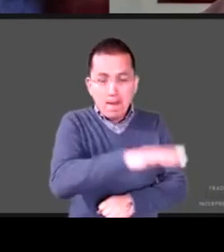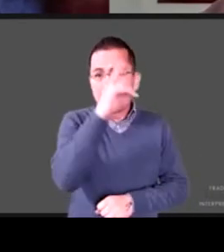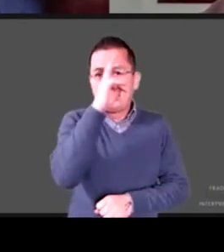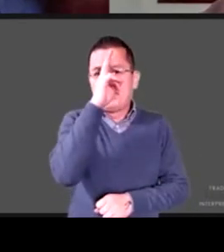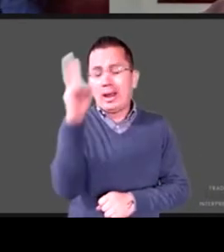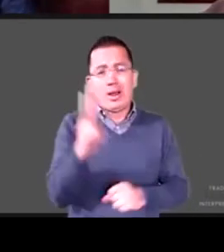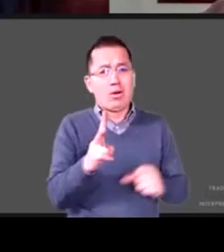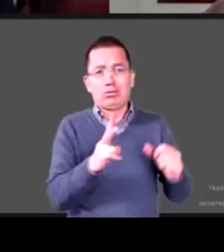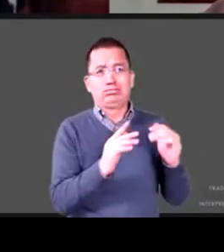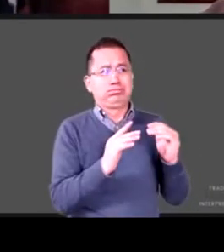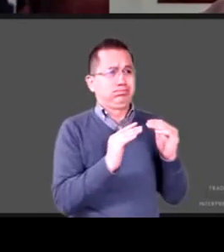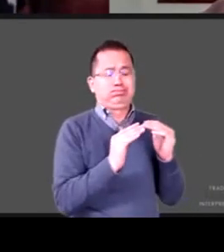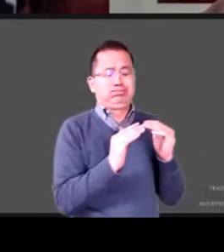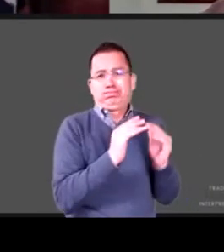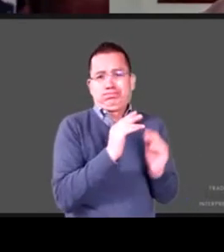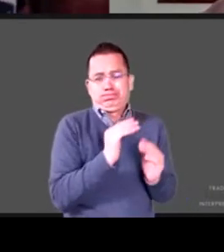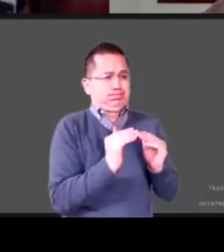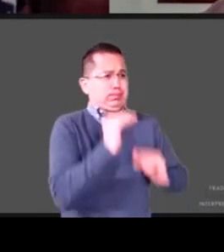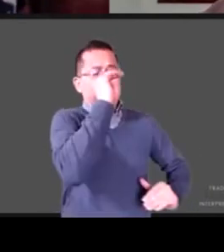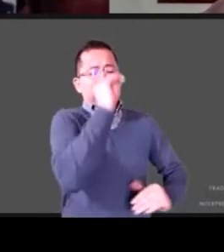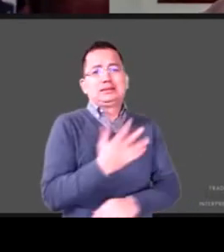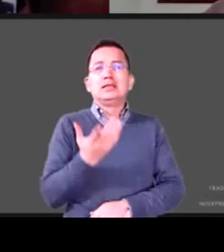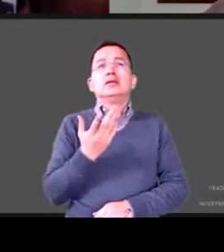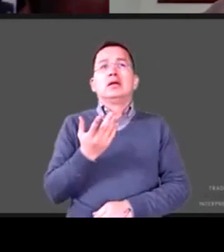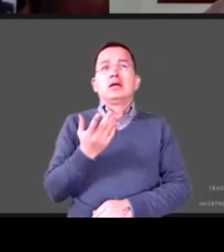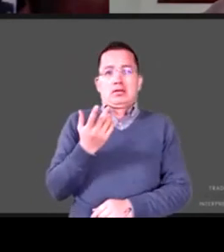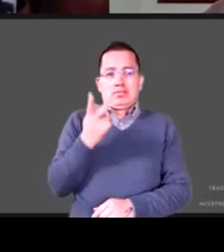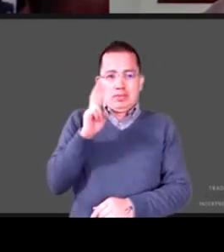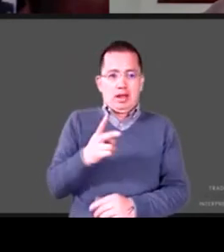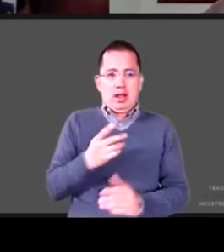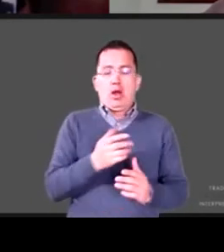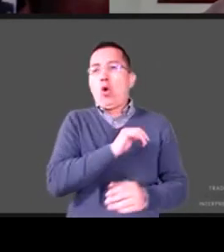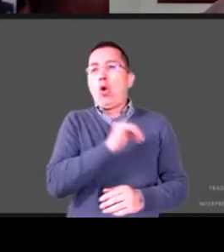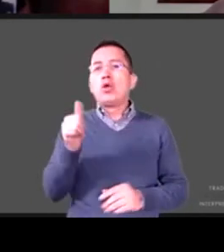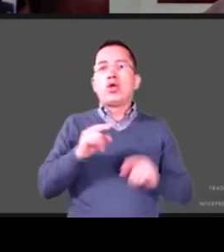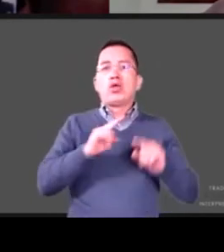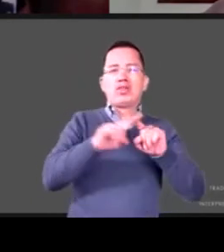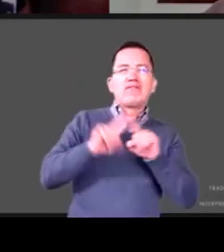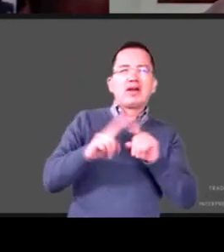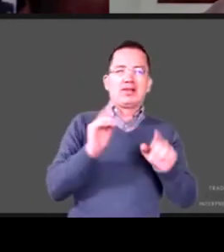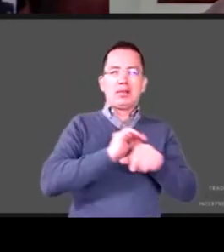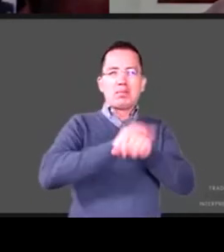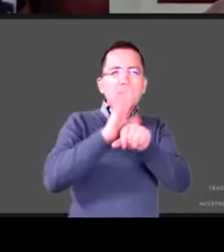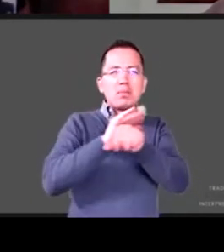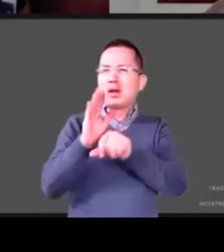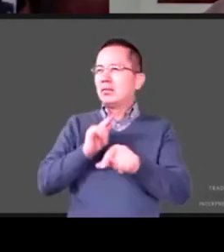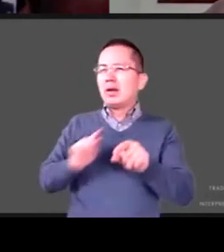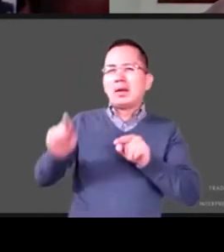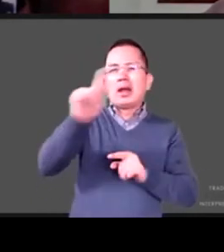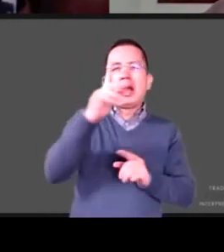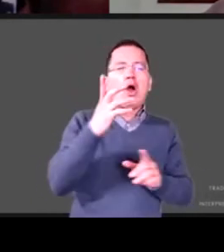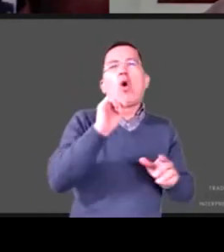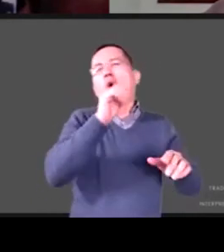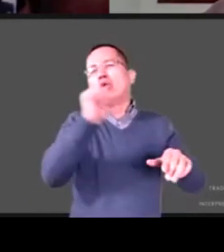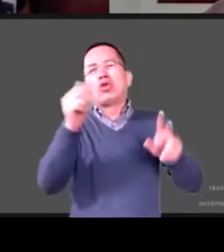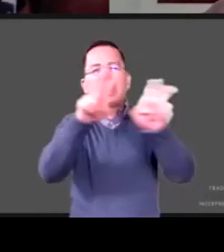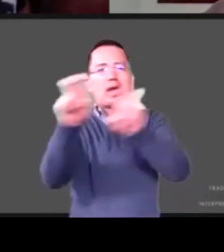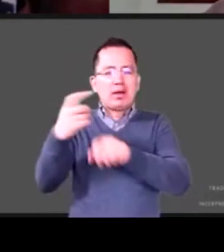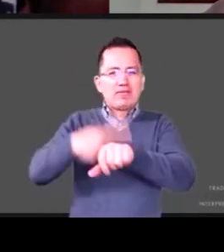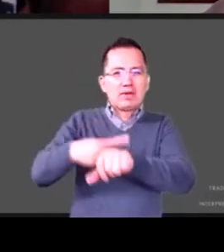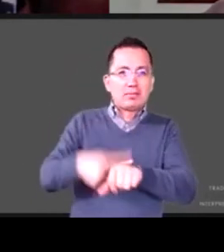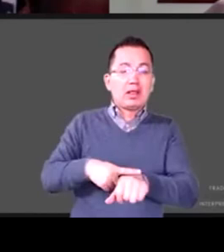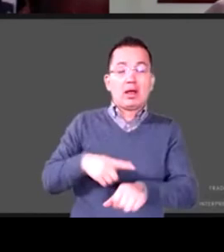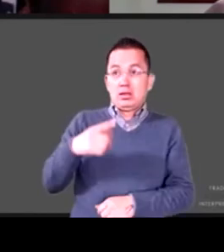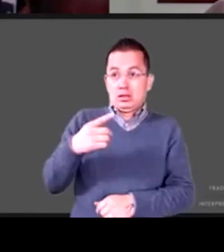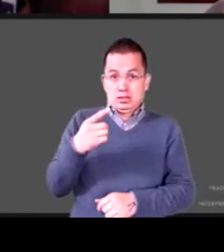otras crisis hoy los hogares no pueden lanzar más niños o integrar a familia a las calles porque las calles han